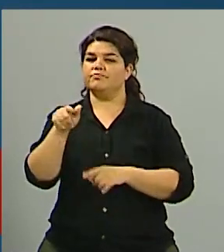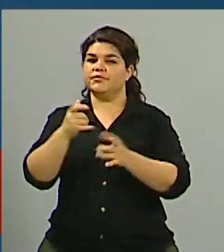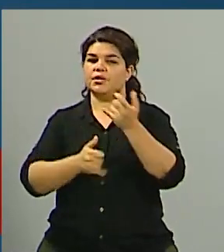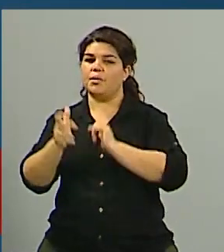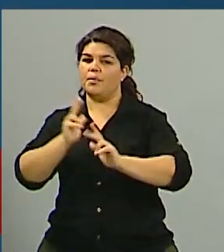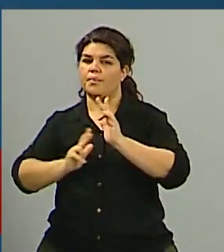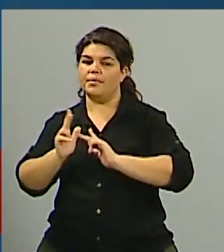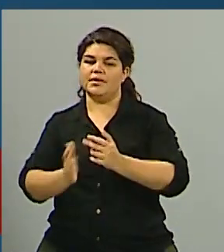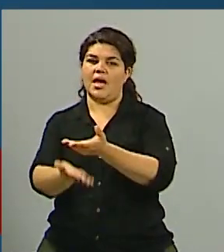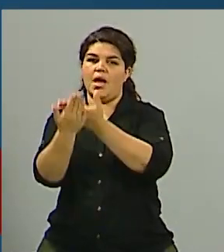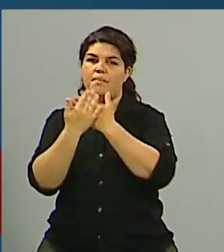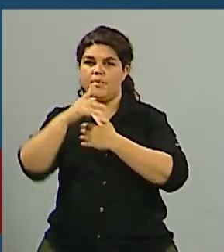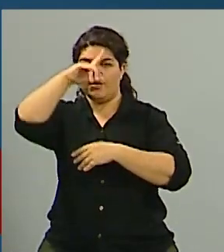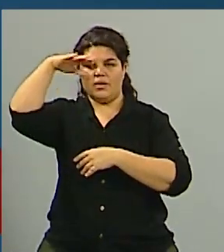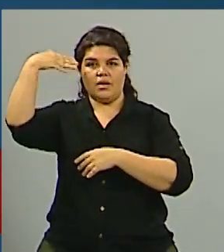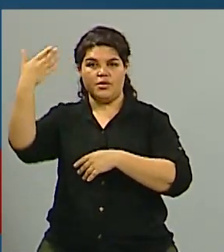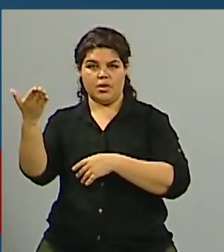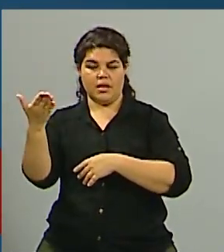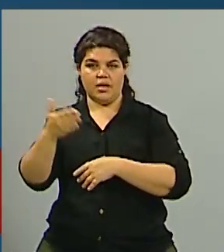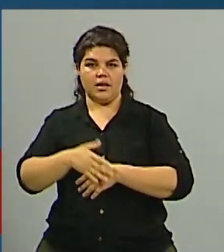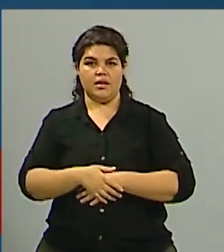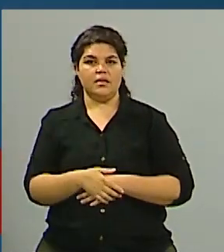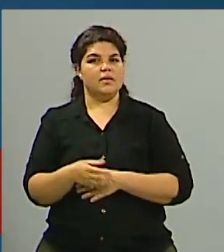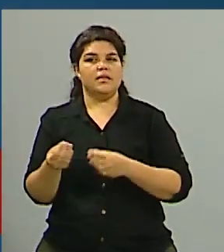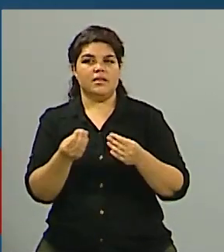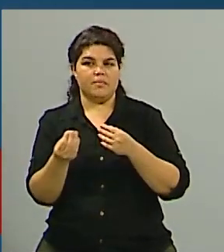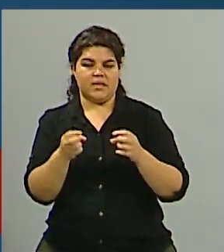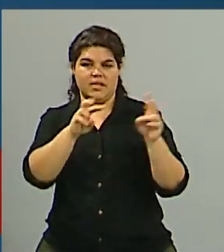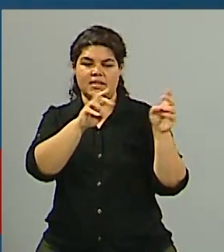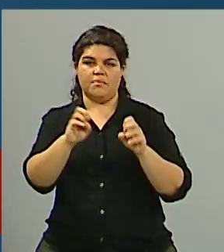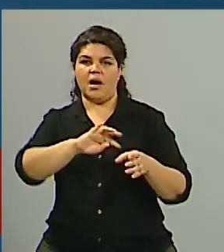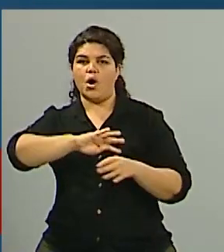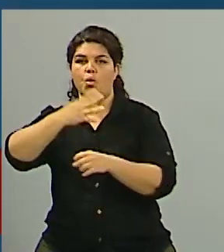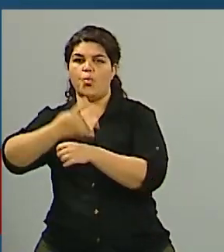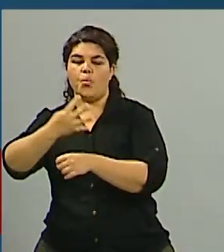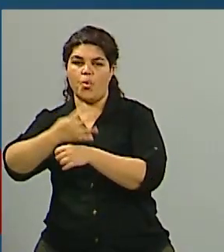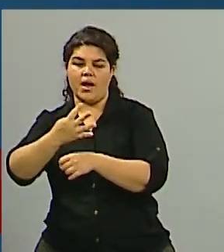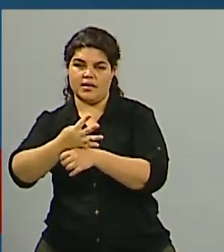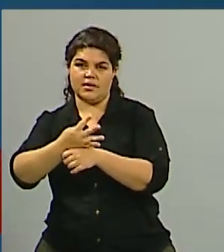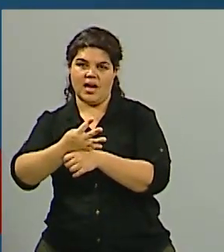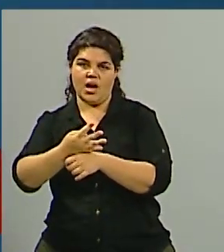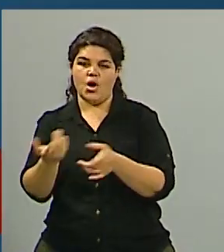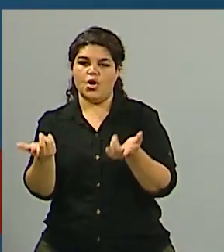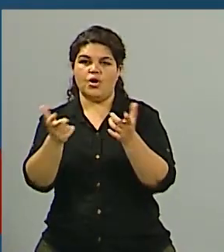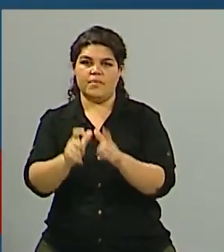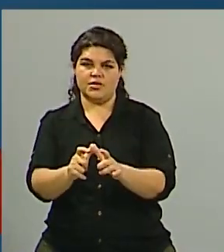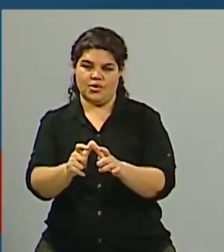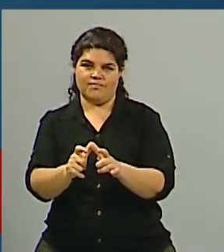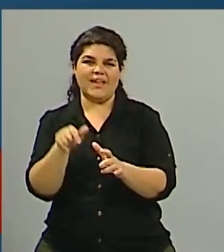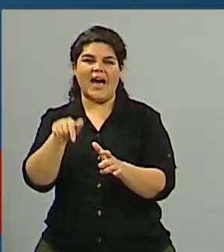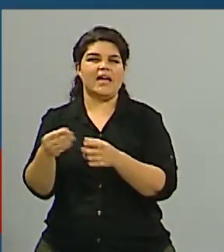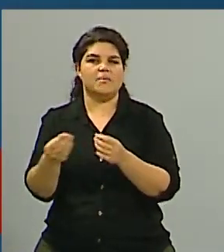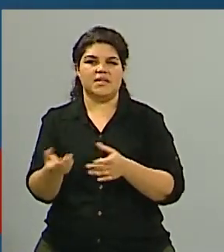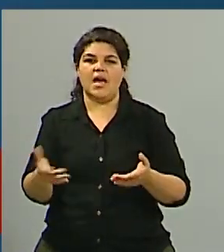no hace mucho la novedad estaba relacionada con el Pleno de la Cuarta Comisión de la Asamblea General de Naciones Unidas,